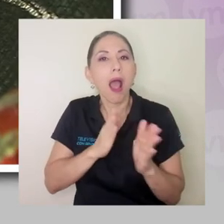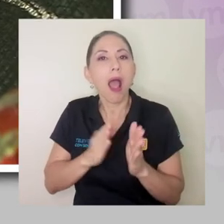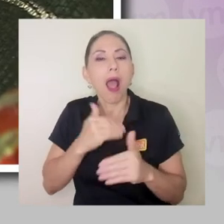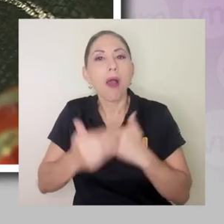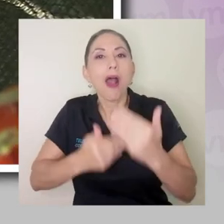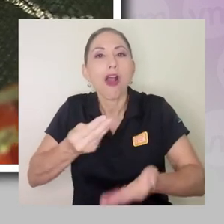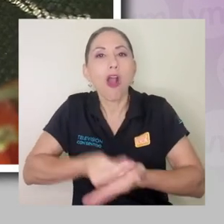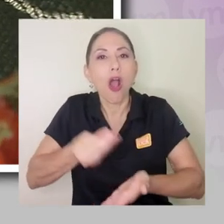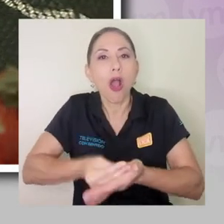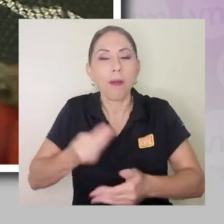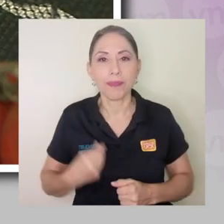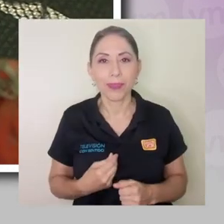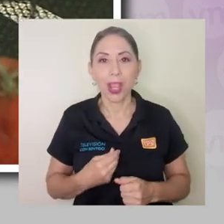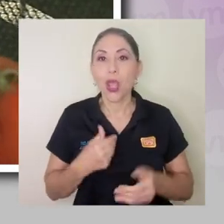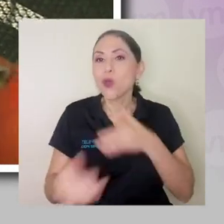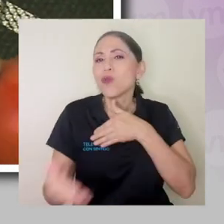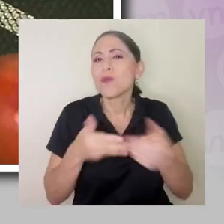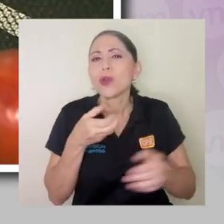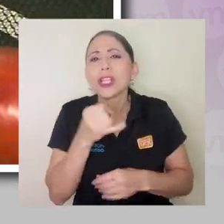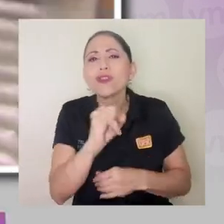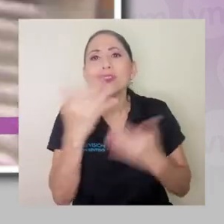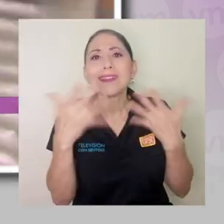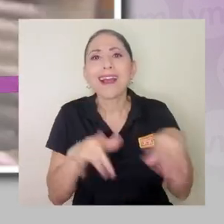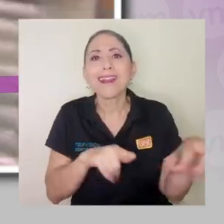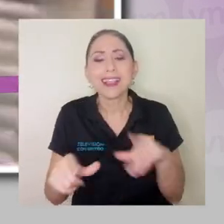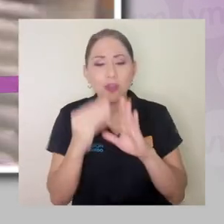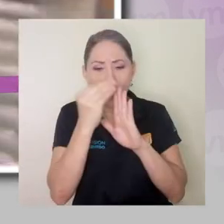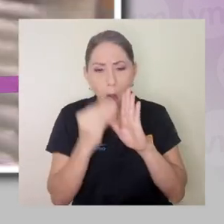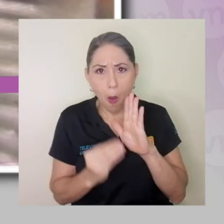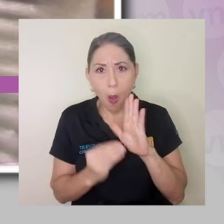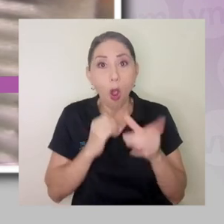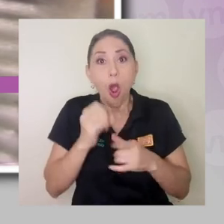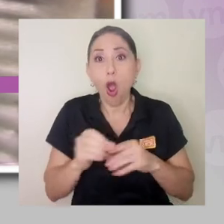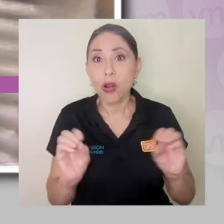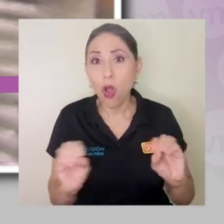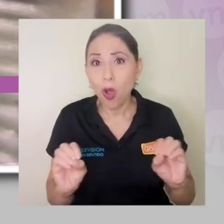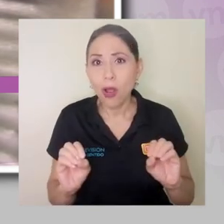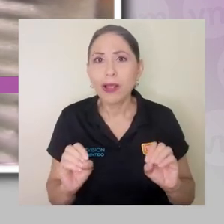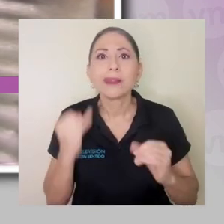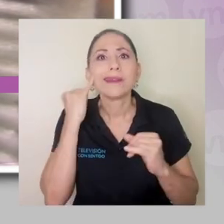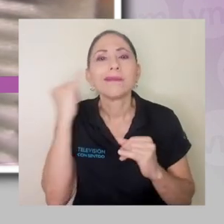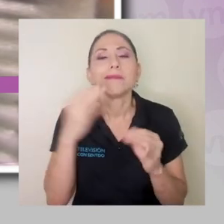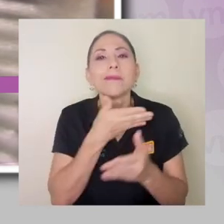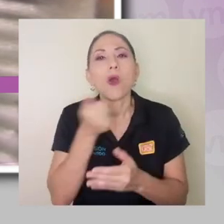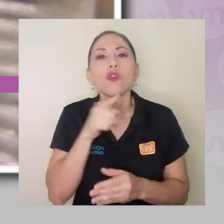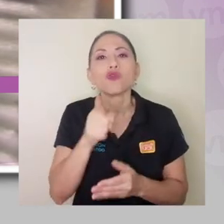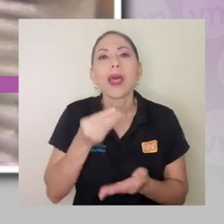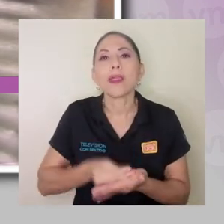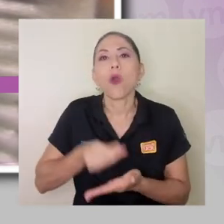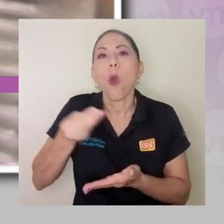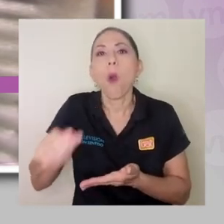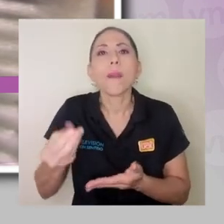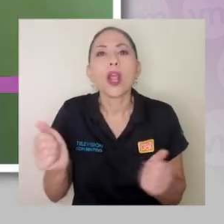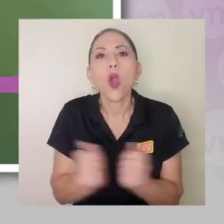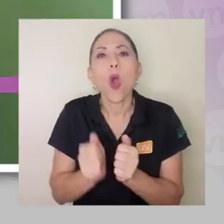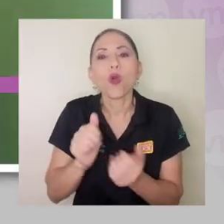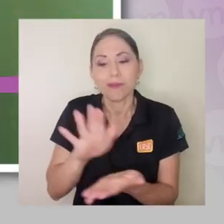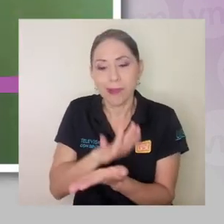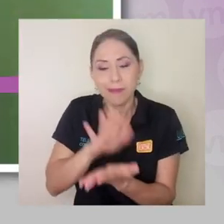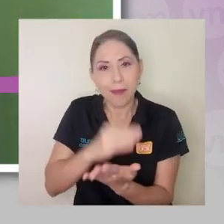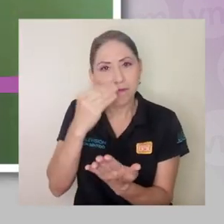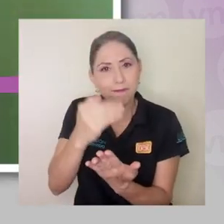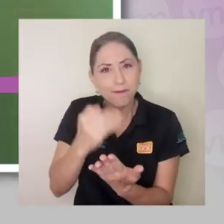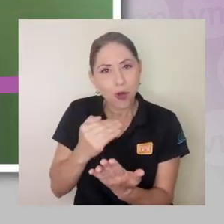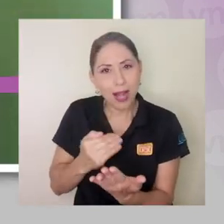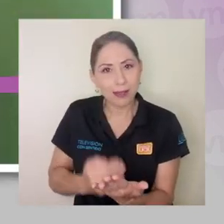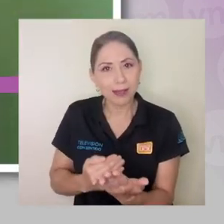compras. Independientemente de si usted tiene un menú en su casa o no, lo ideal es que vaya a comprar con una lista de compras. Y